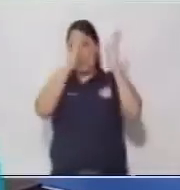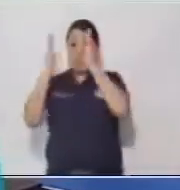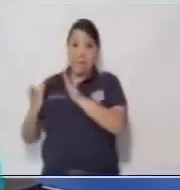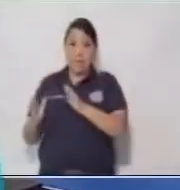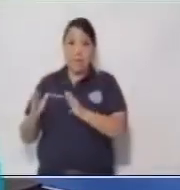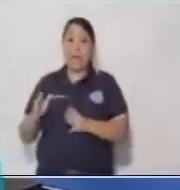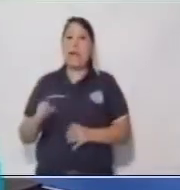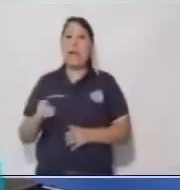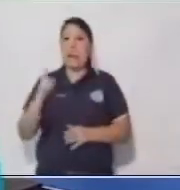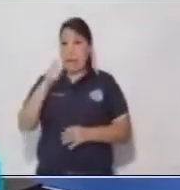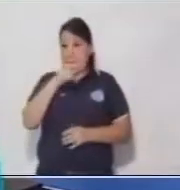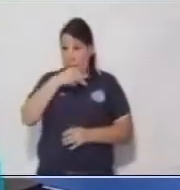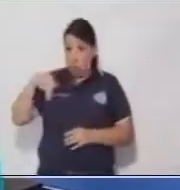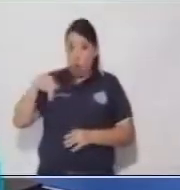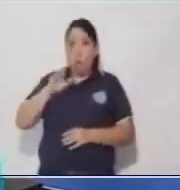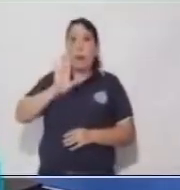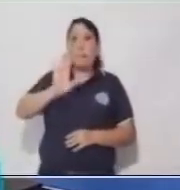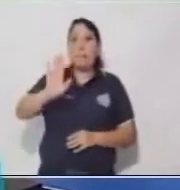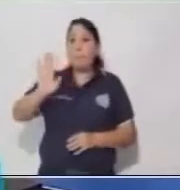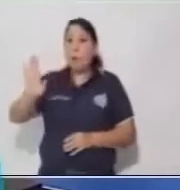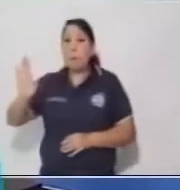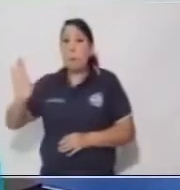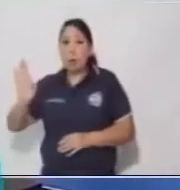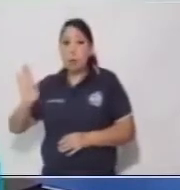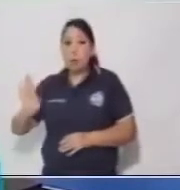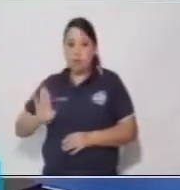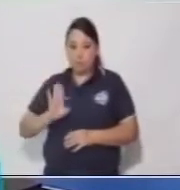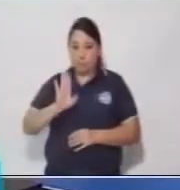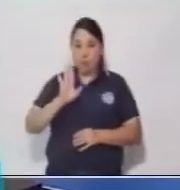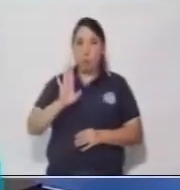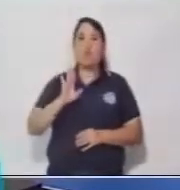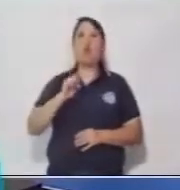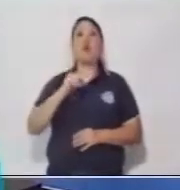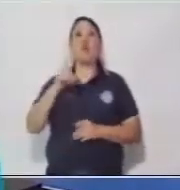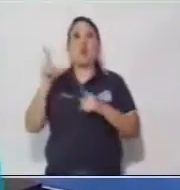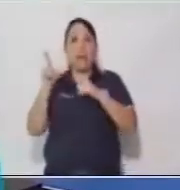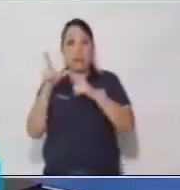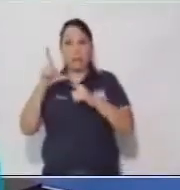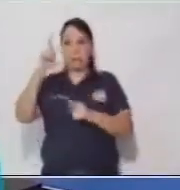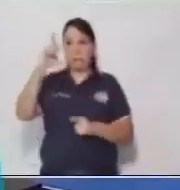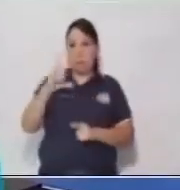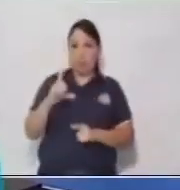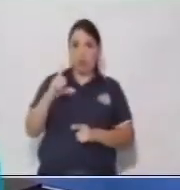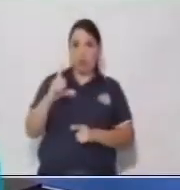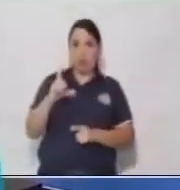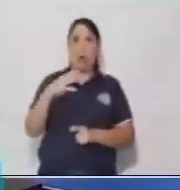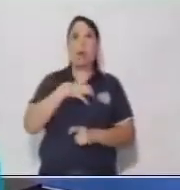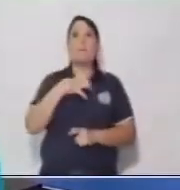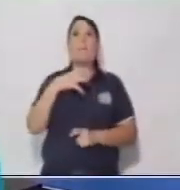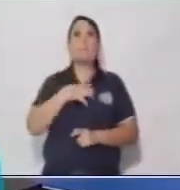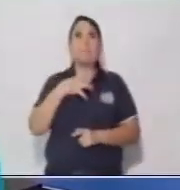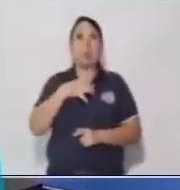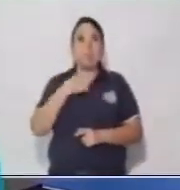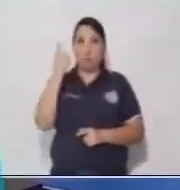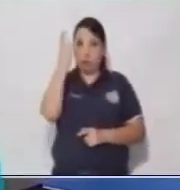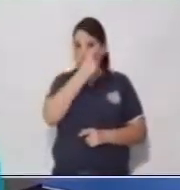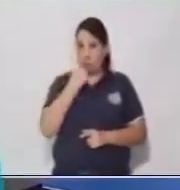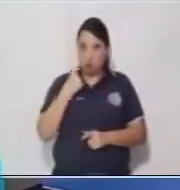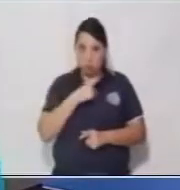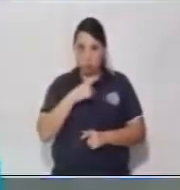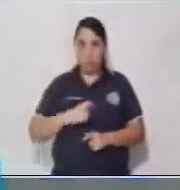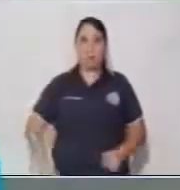nombrarlos y diferenciarlos de los sustantivos comunes, utilizaremos el sustantivo propio.